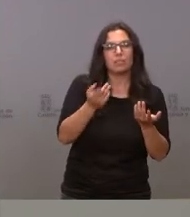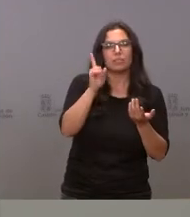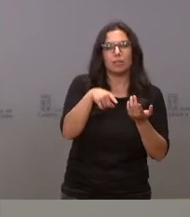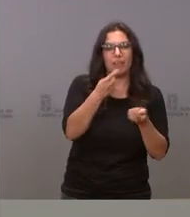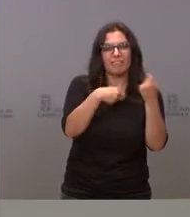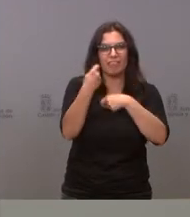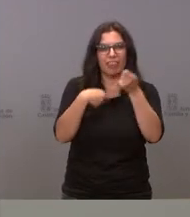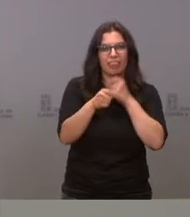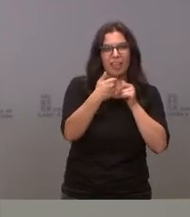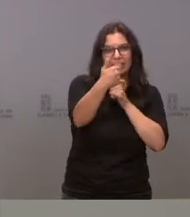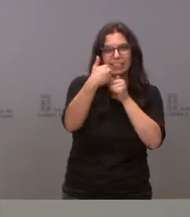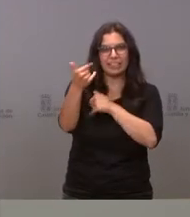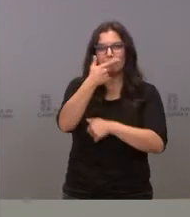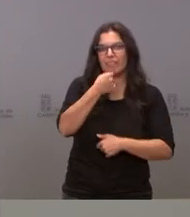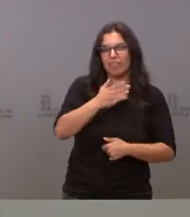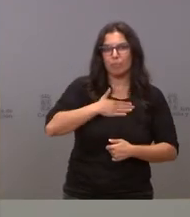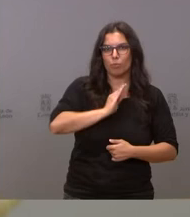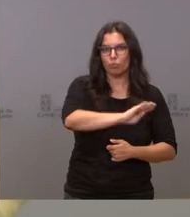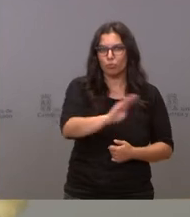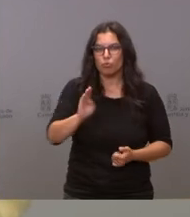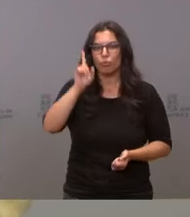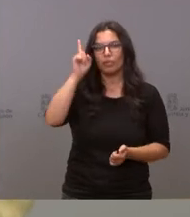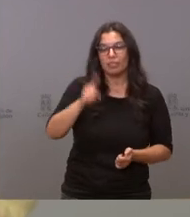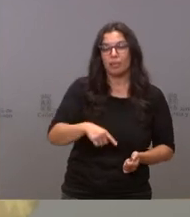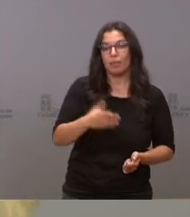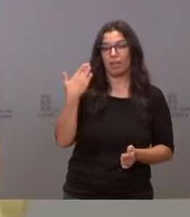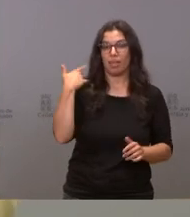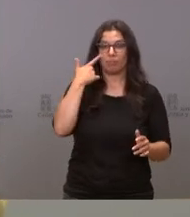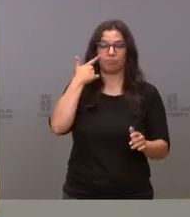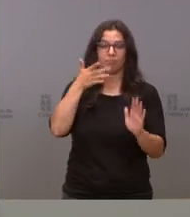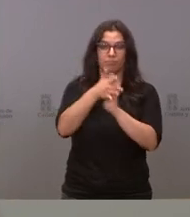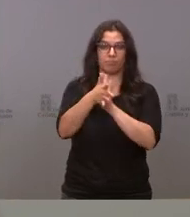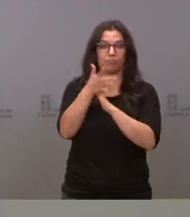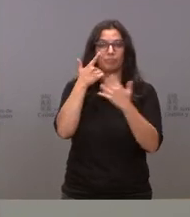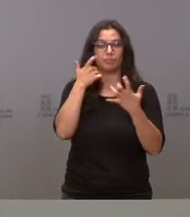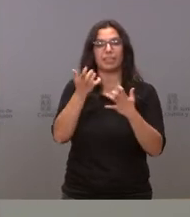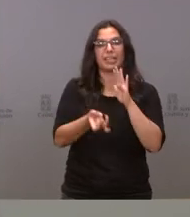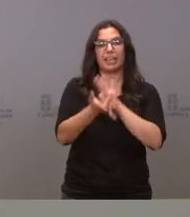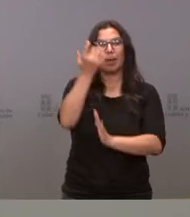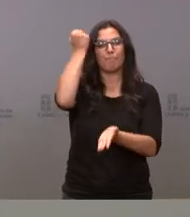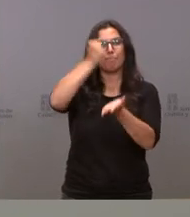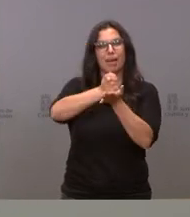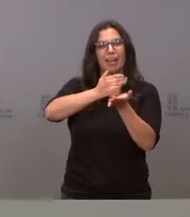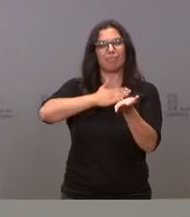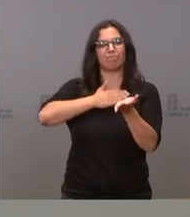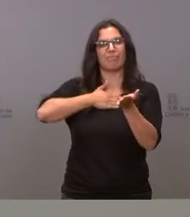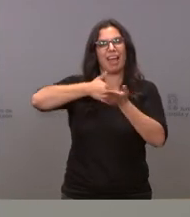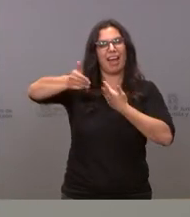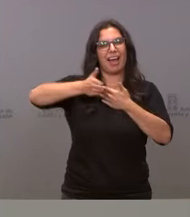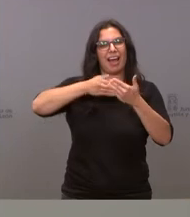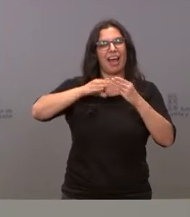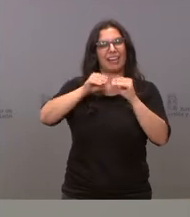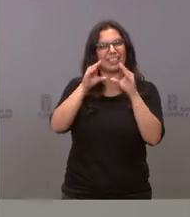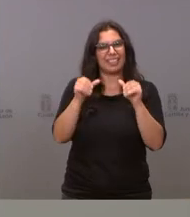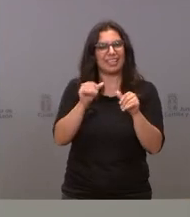comercialización propios y también, como se resaltó ayer, la creación de un distintivo de artesanía de Castilla y León que sirva